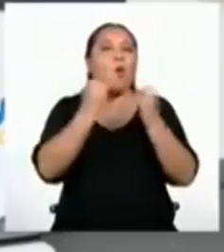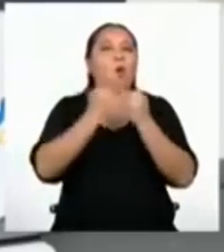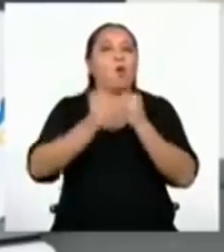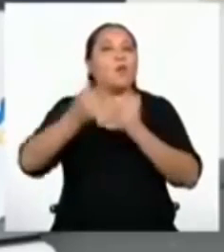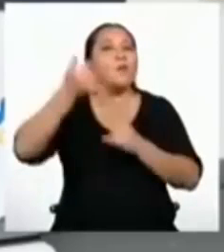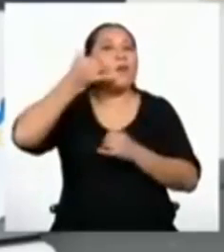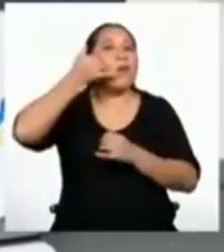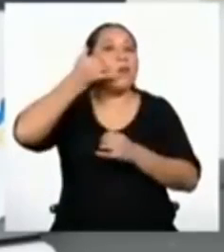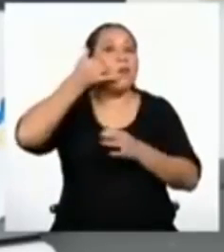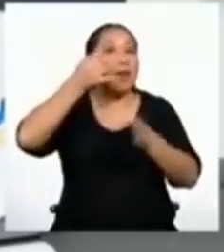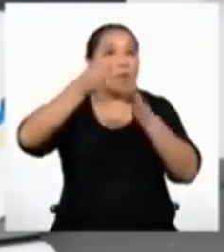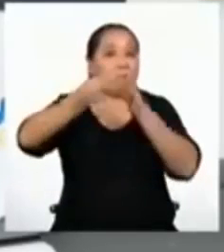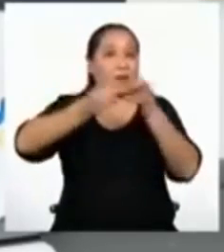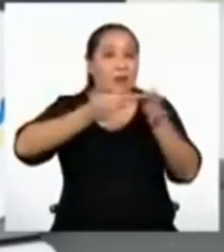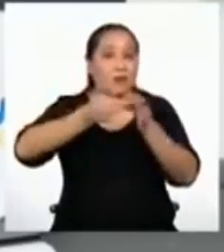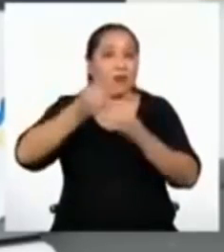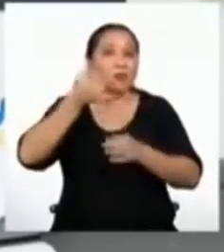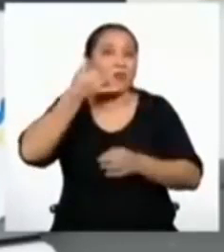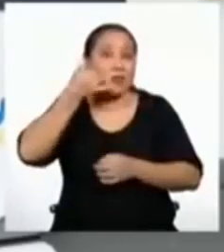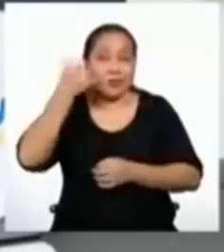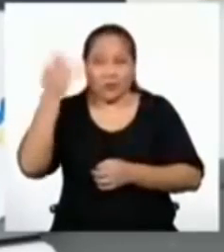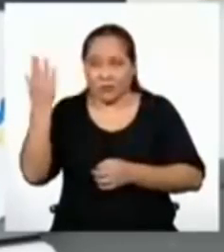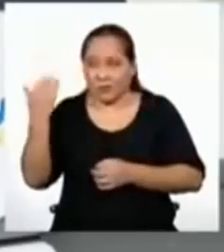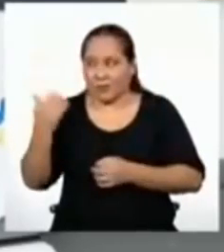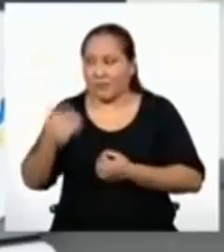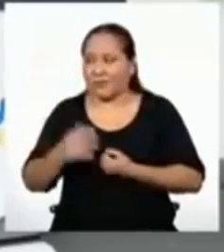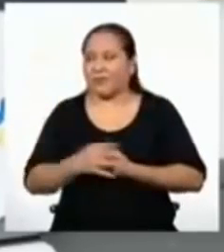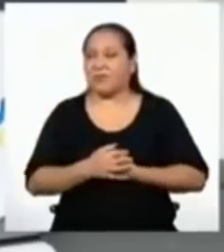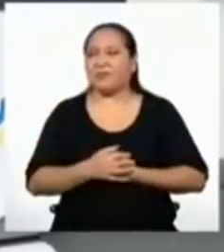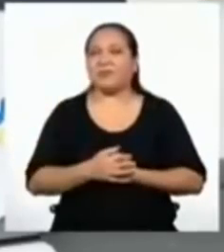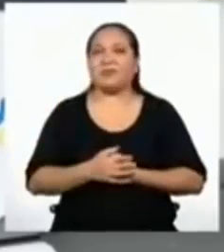explicativa. Ya, ahorita le llamo.